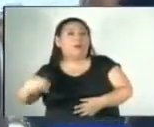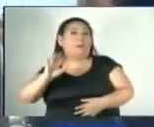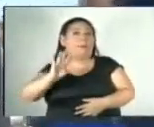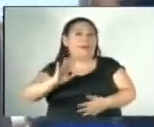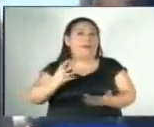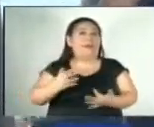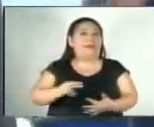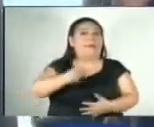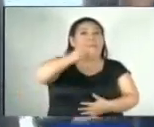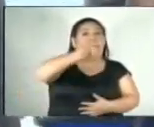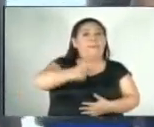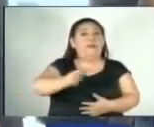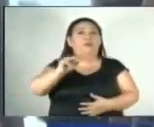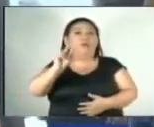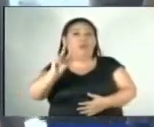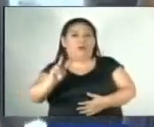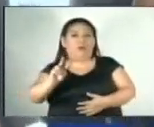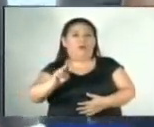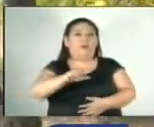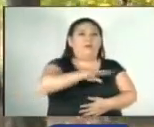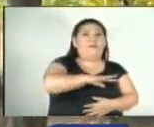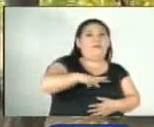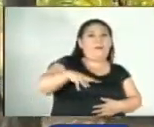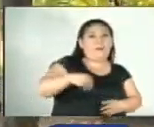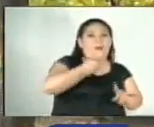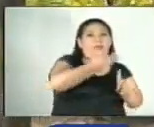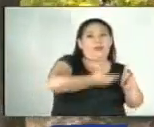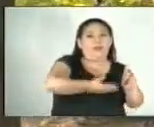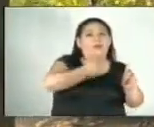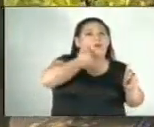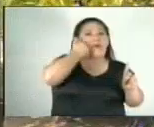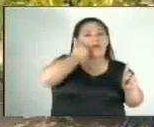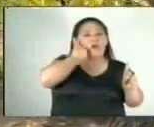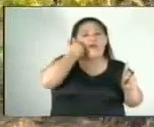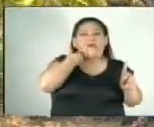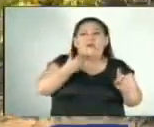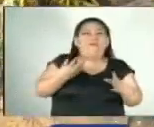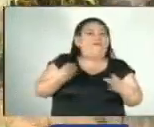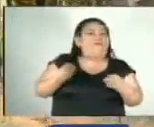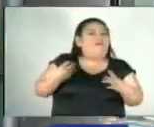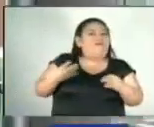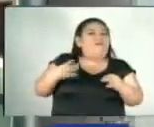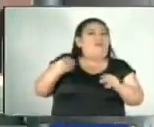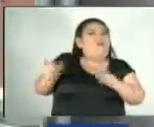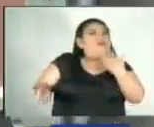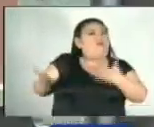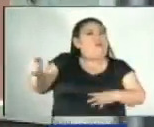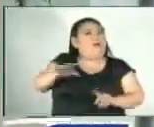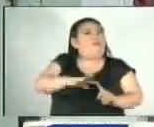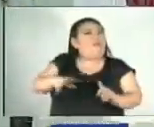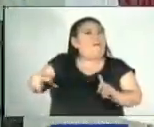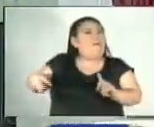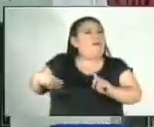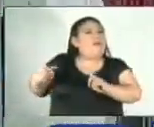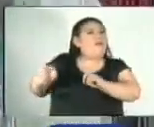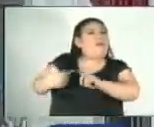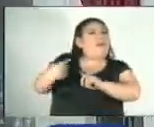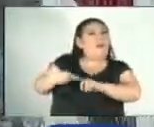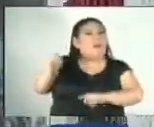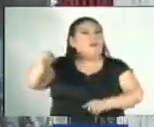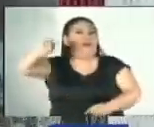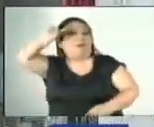de dos meses, mientras que los familiares de la víctima temen represalias, pues aseguran que el